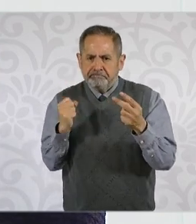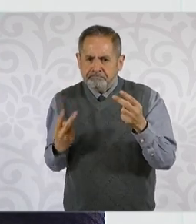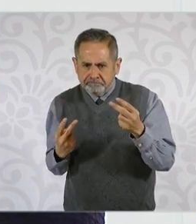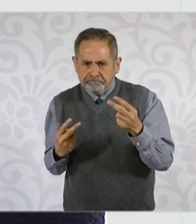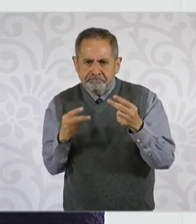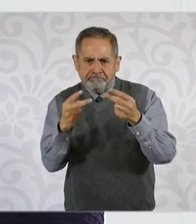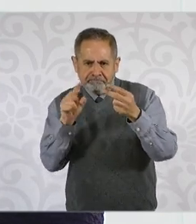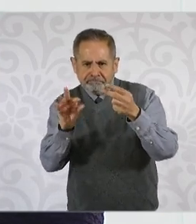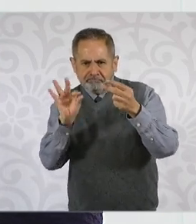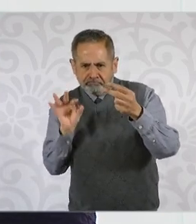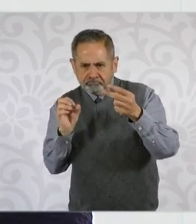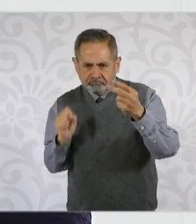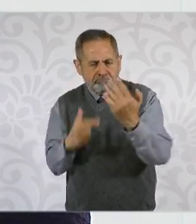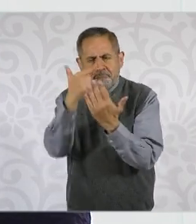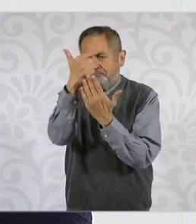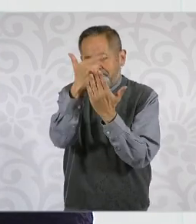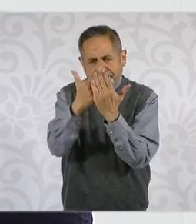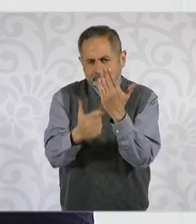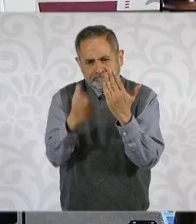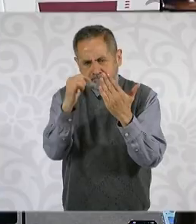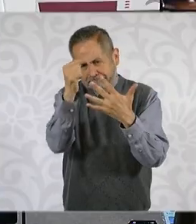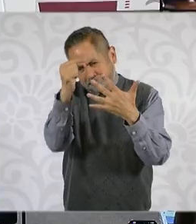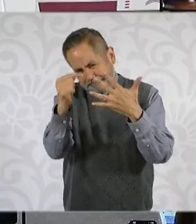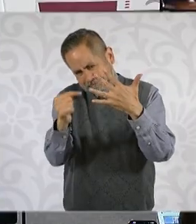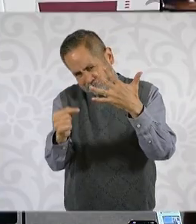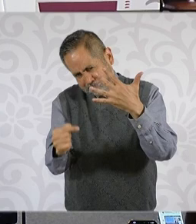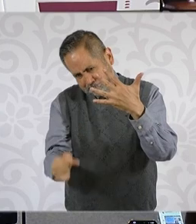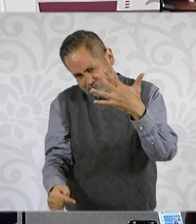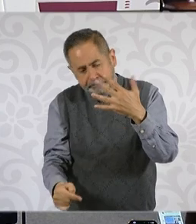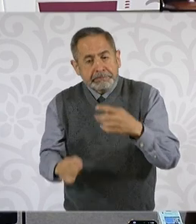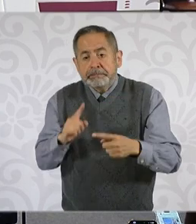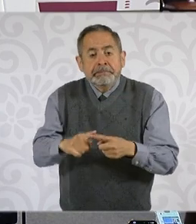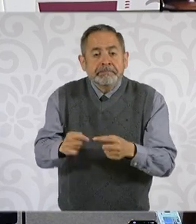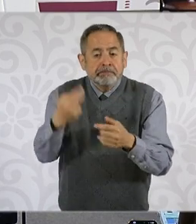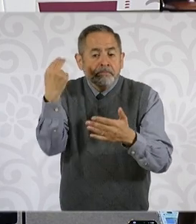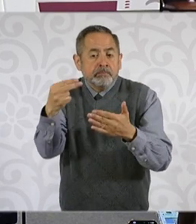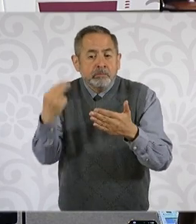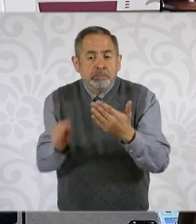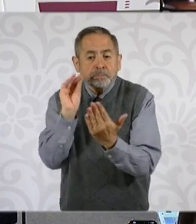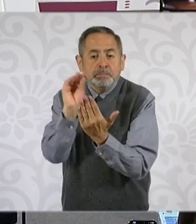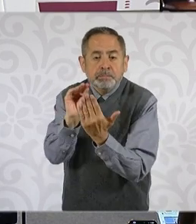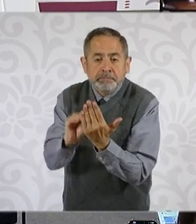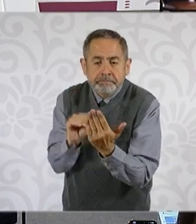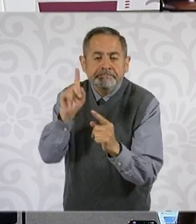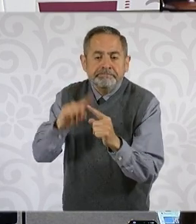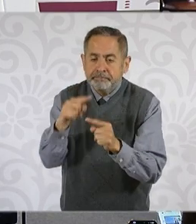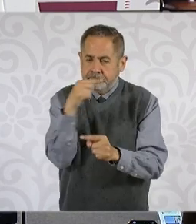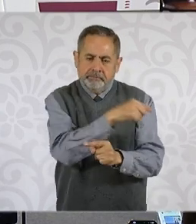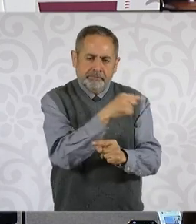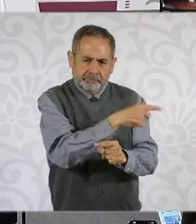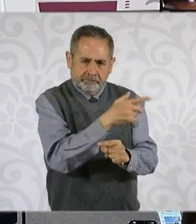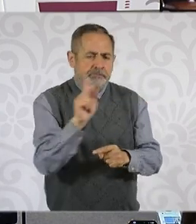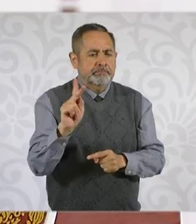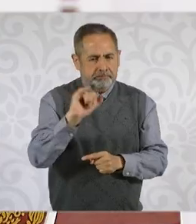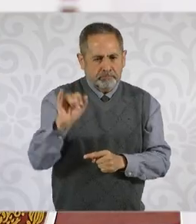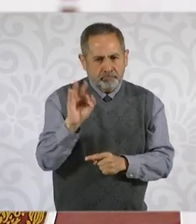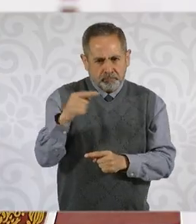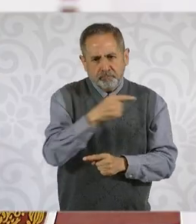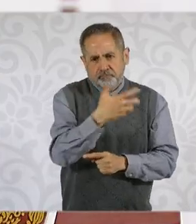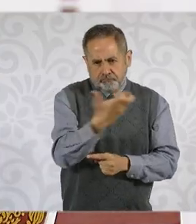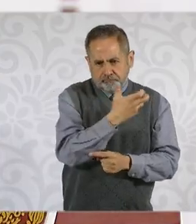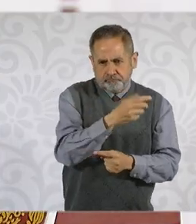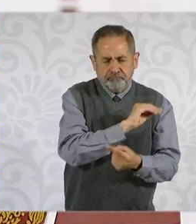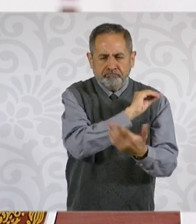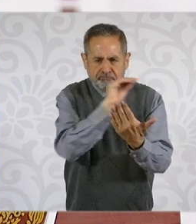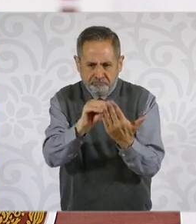consecutivo asignado por el propio Poder Judicial. Otro paso es